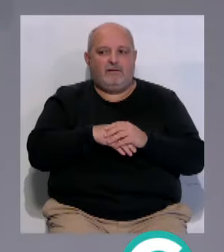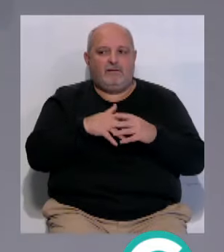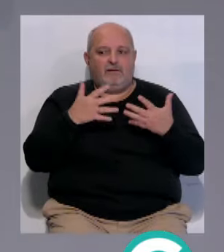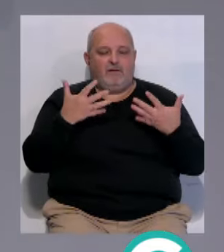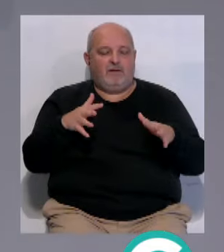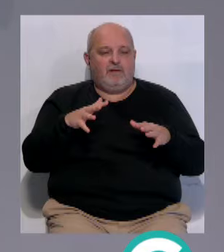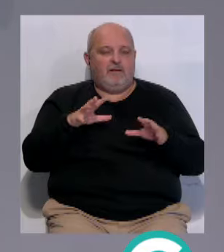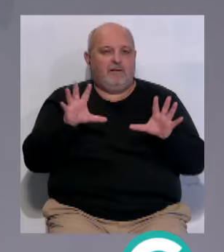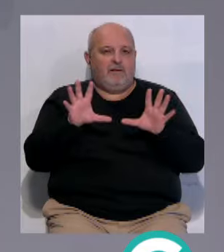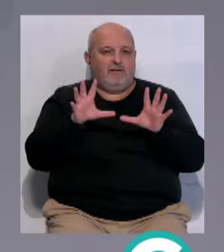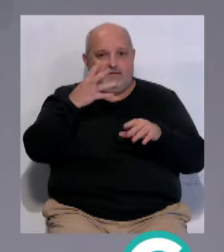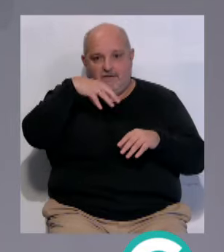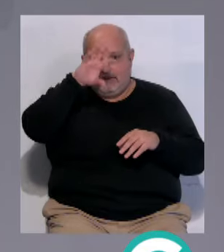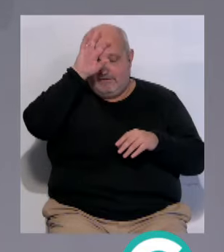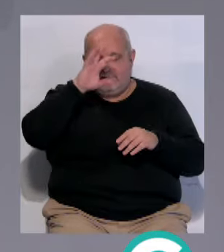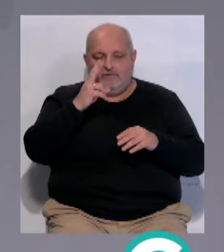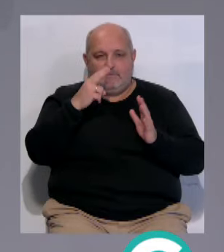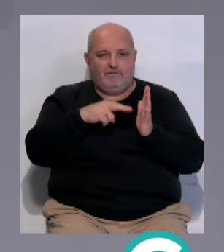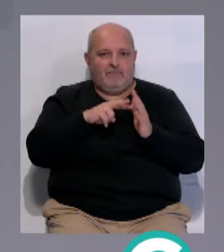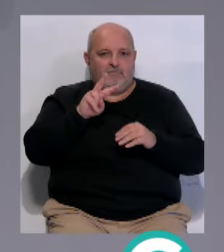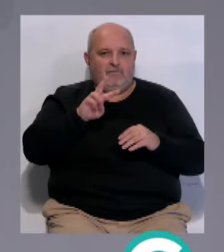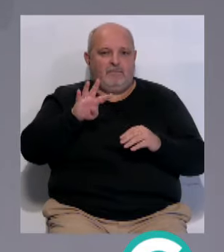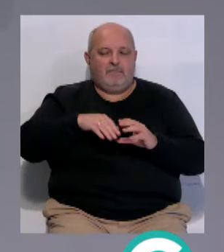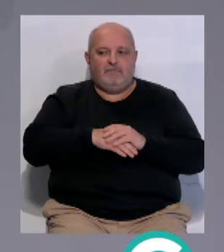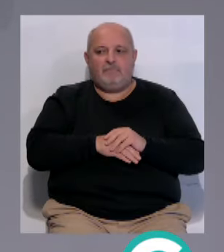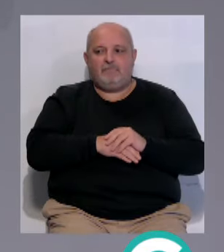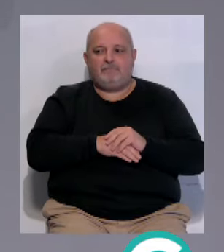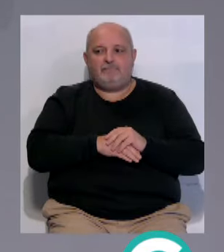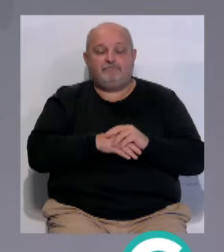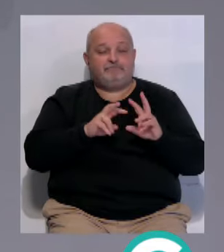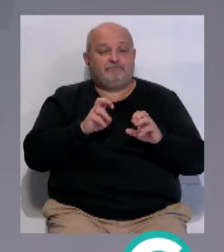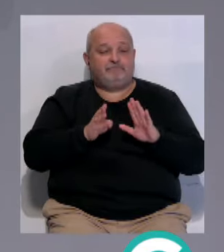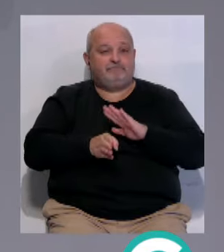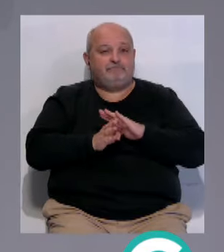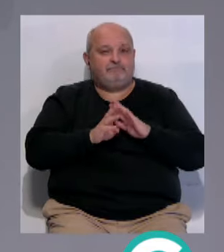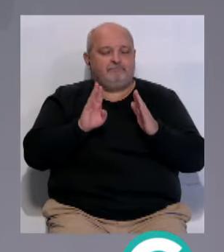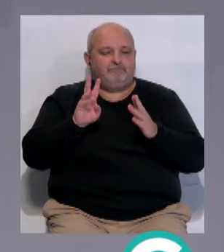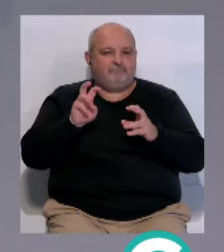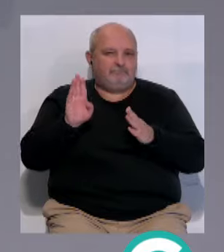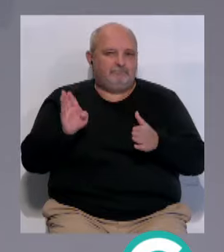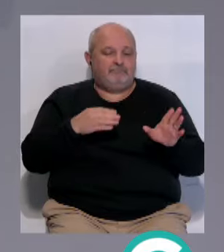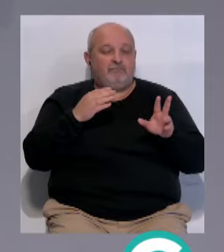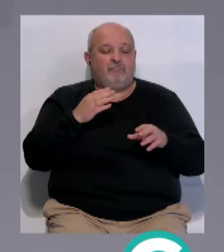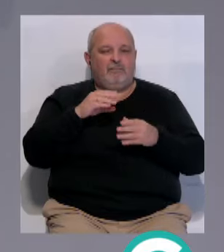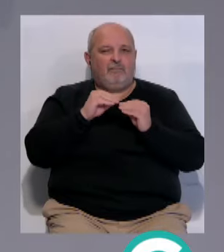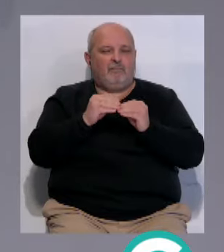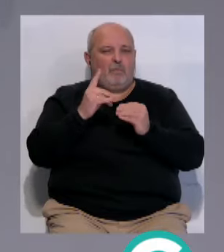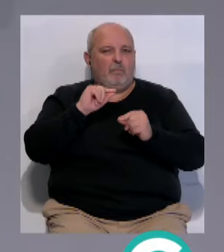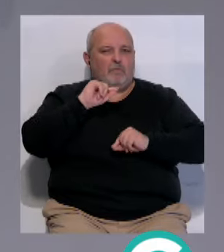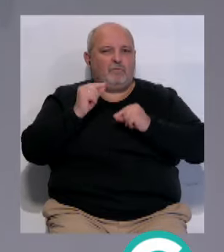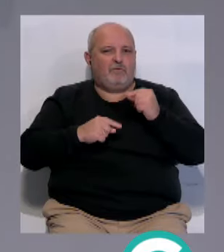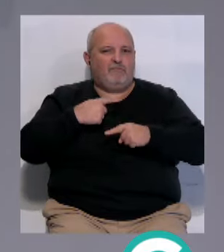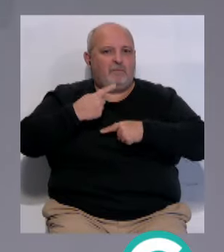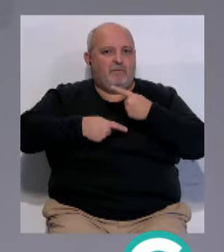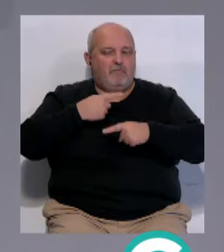este miércoles 10 de enero de 2024... ...y continuamos hablándoles de otros asuntos... ...elaborar un presupuesto